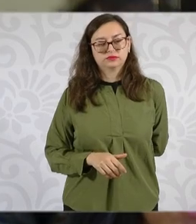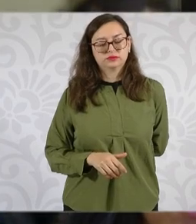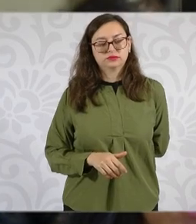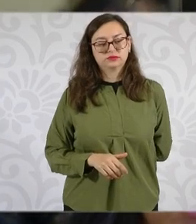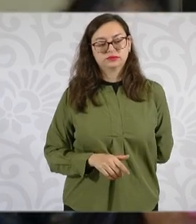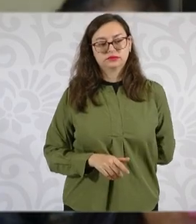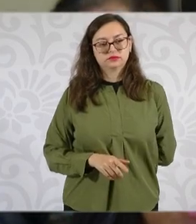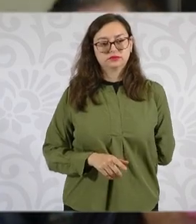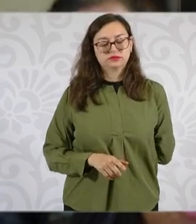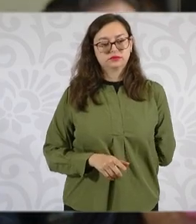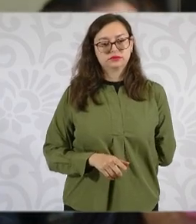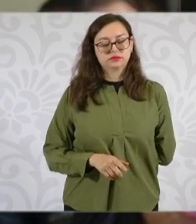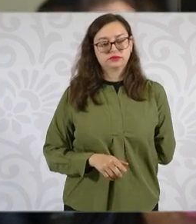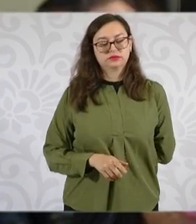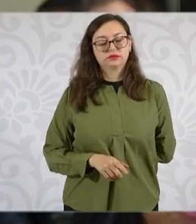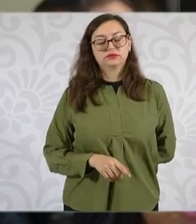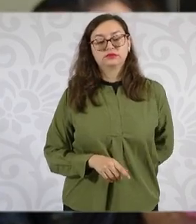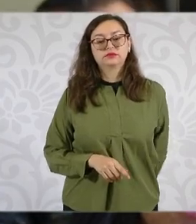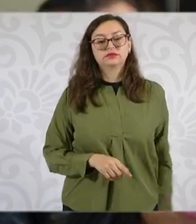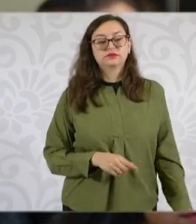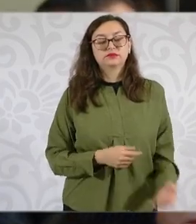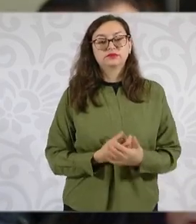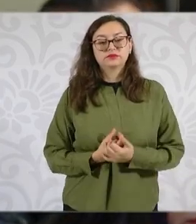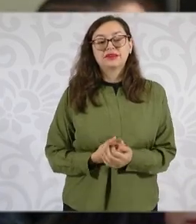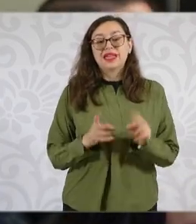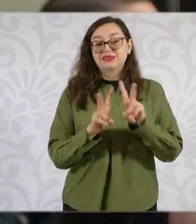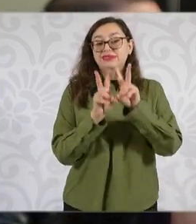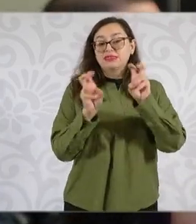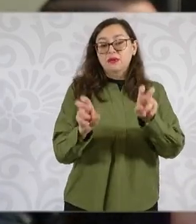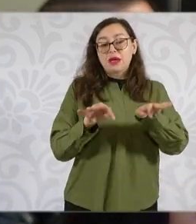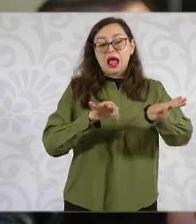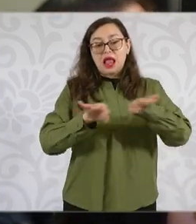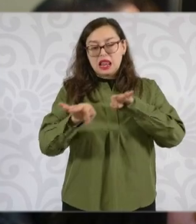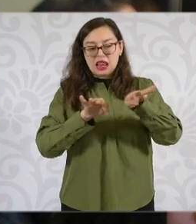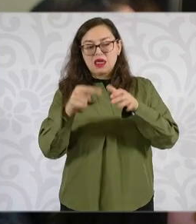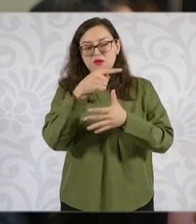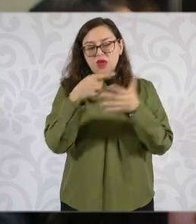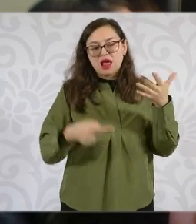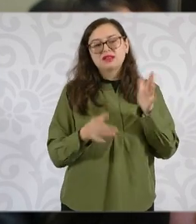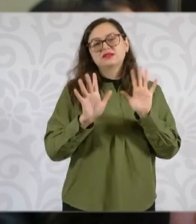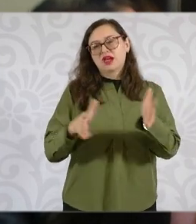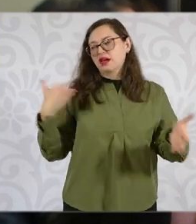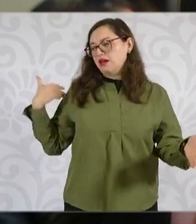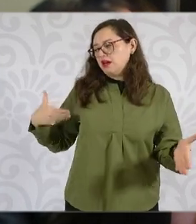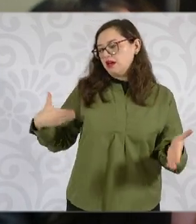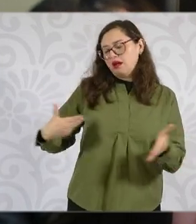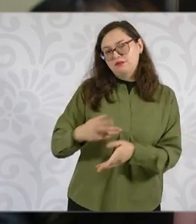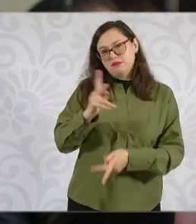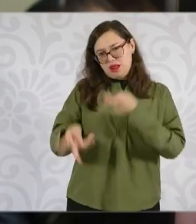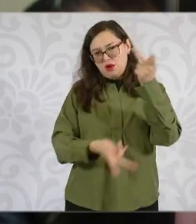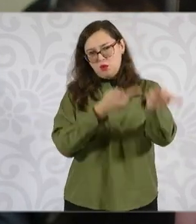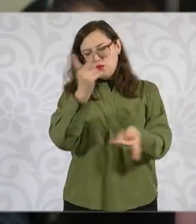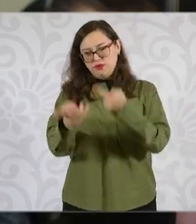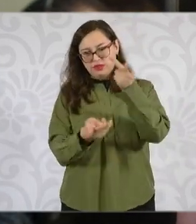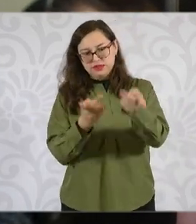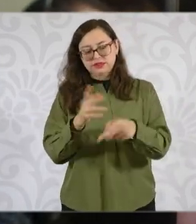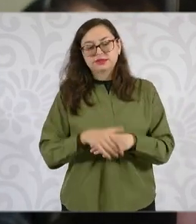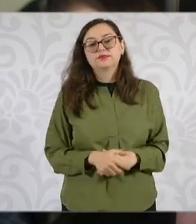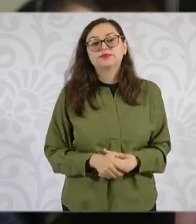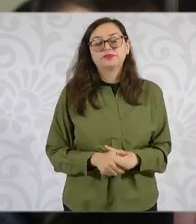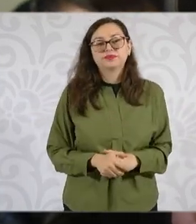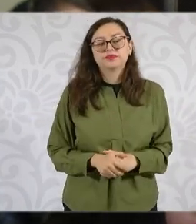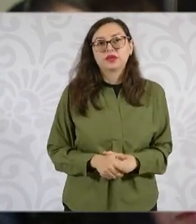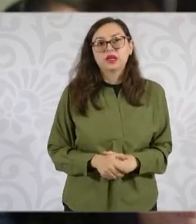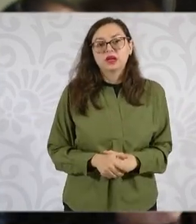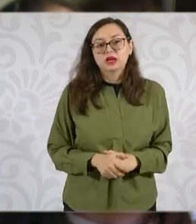laboral, es toda una problemática, porque en varios casos se ha arrastrado, las plataformas que usted ya